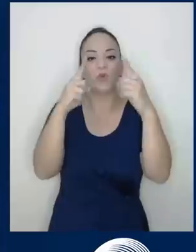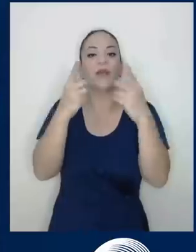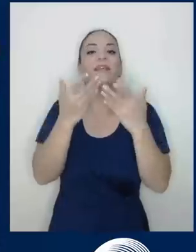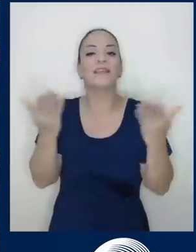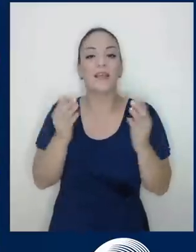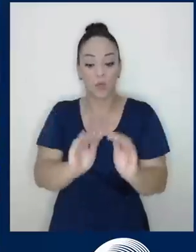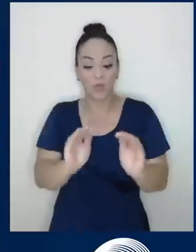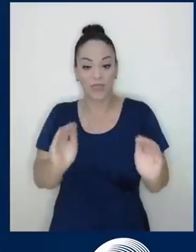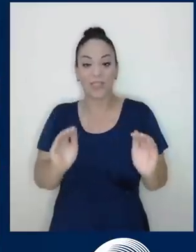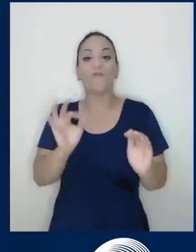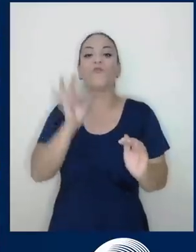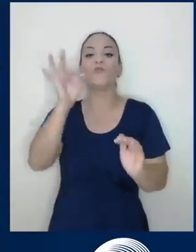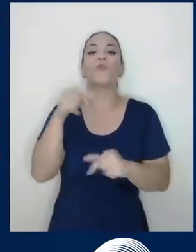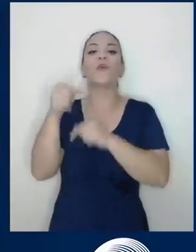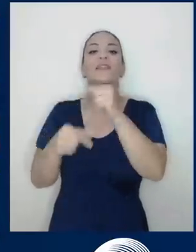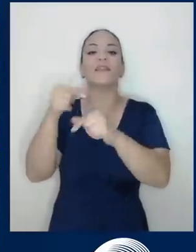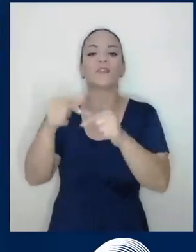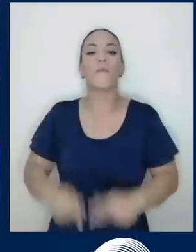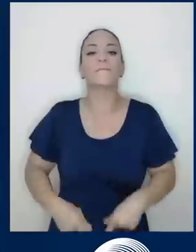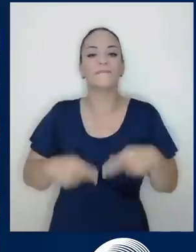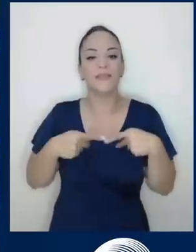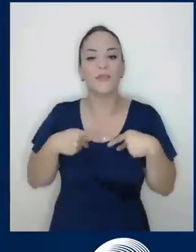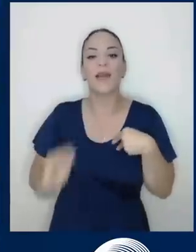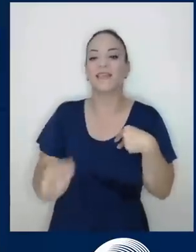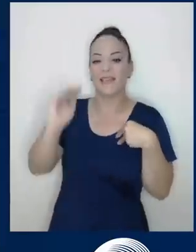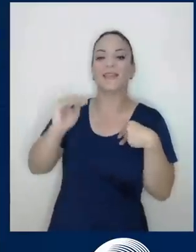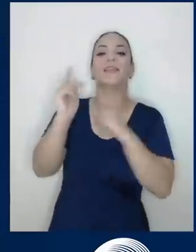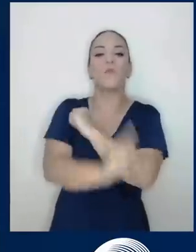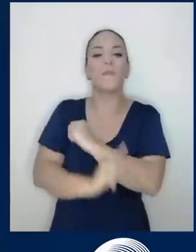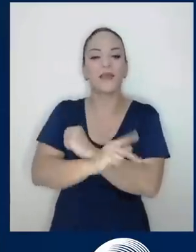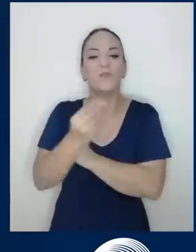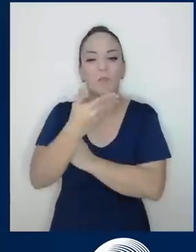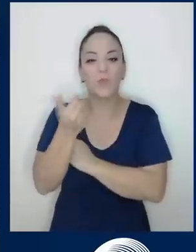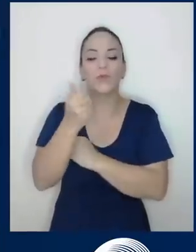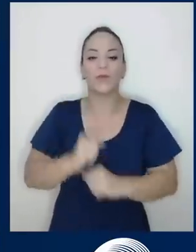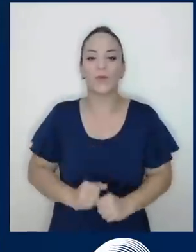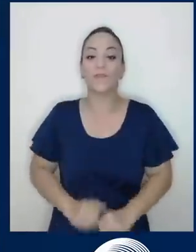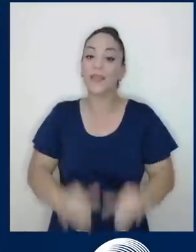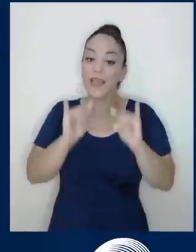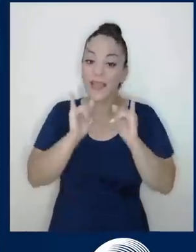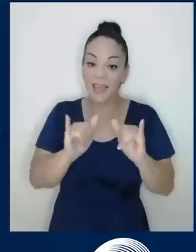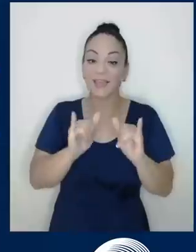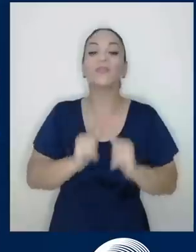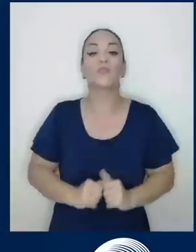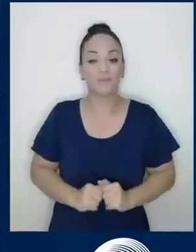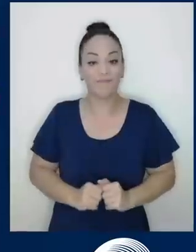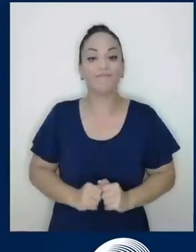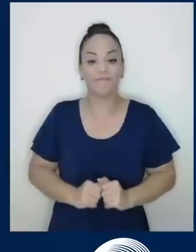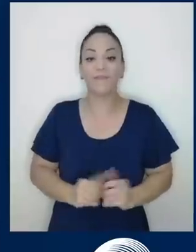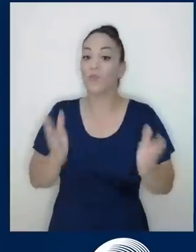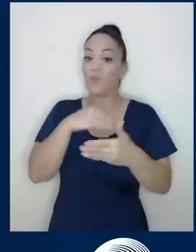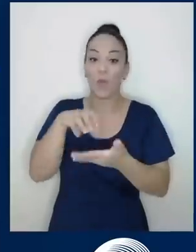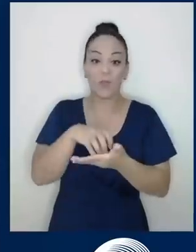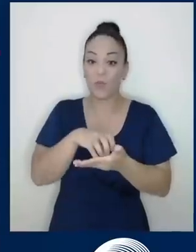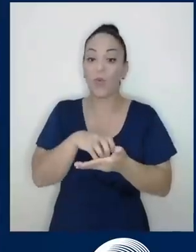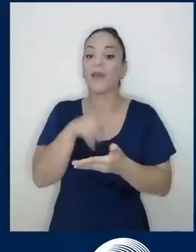próxima generación viva crezca en un país mejor. Y eso indudablemente tiene